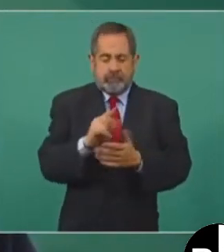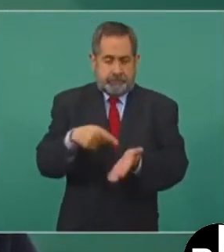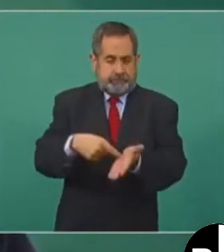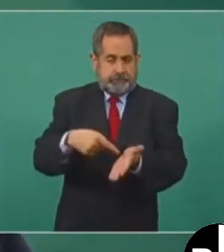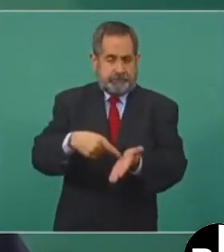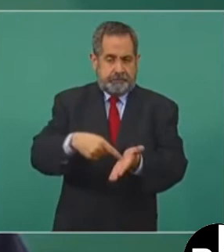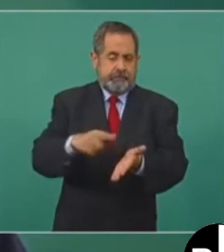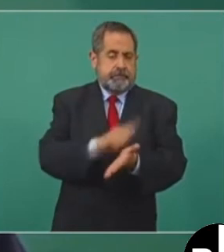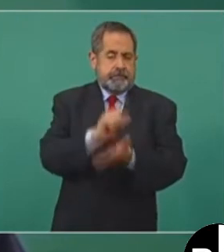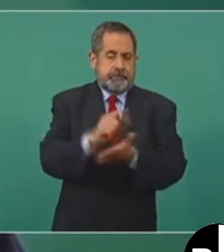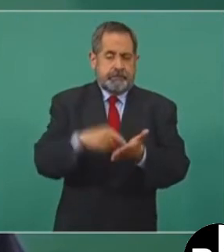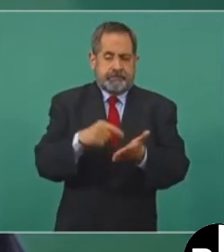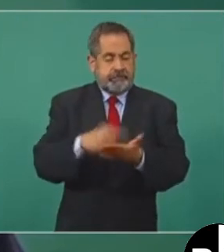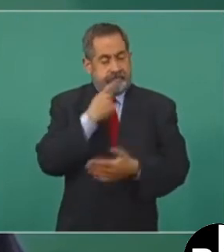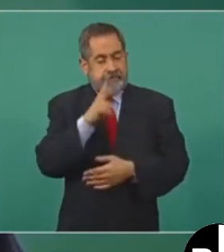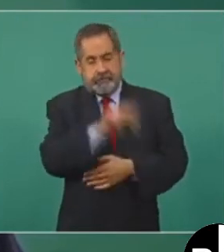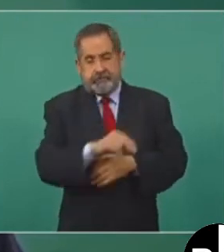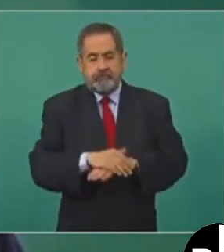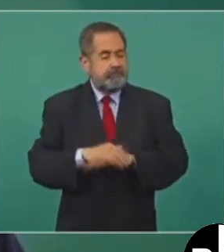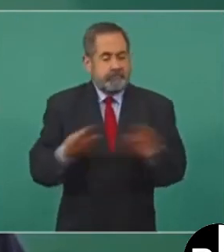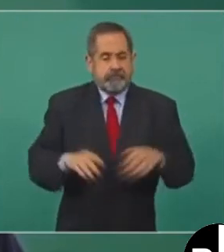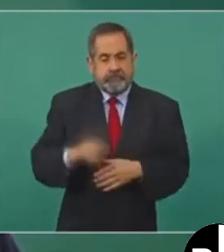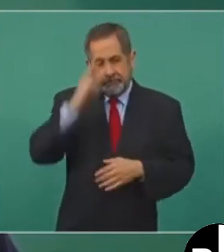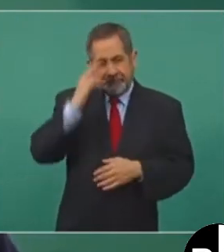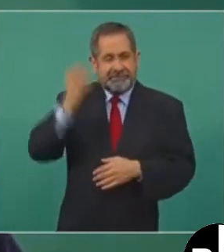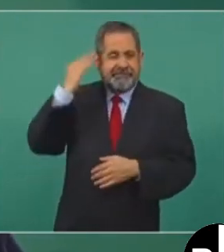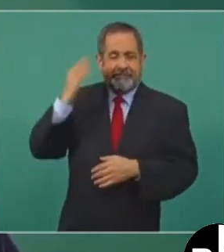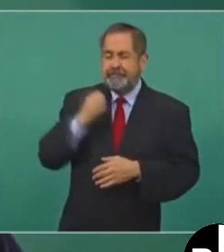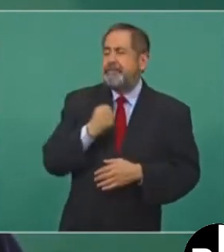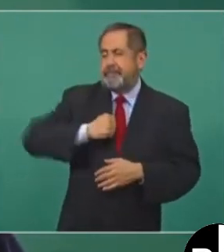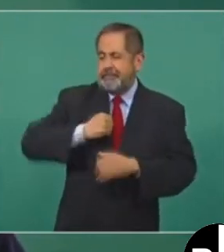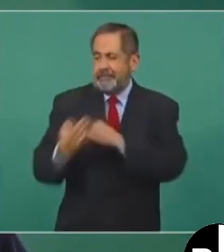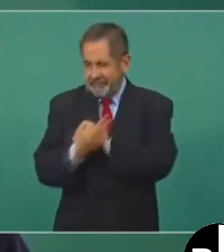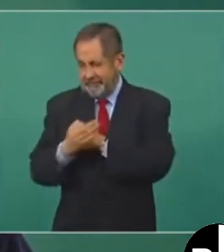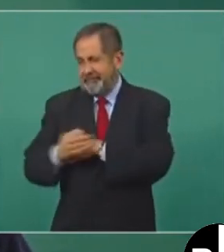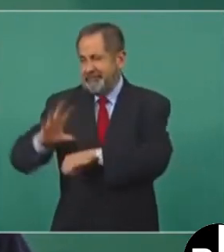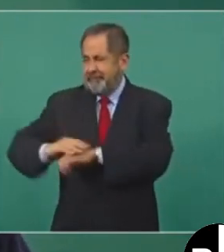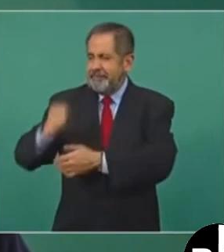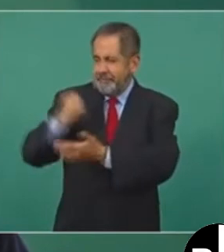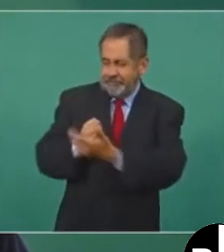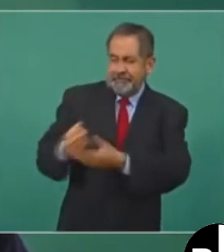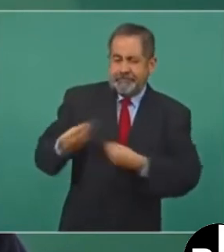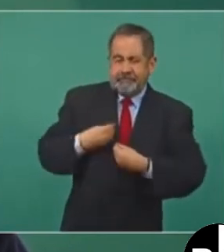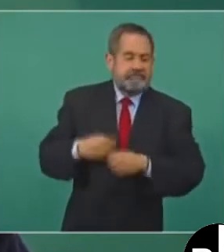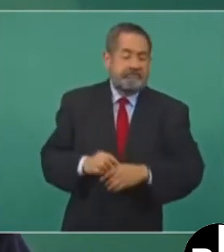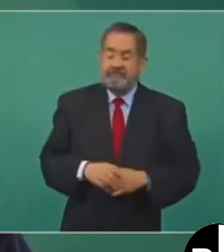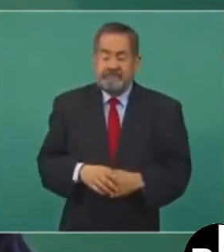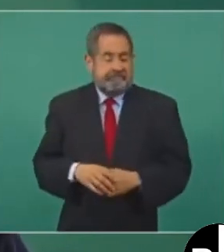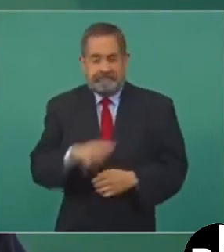Sencillamente ya no funciona el influyentismo, como la